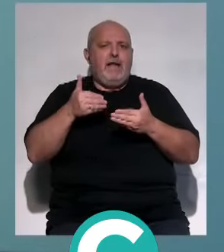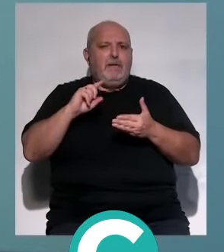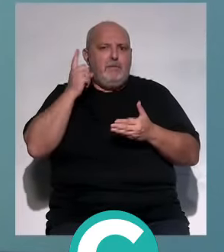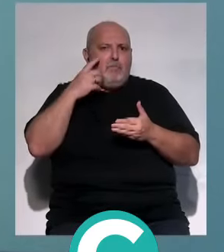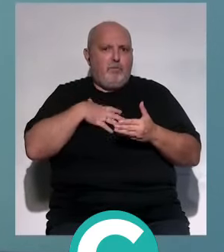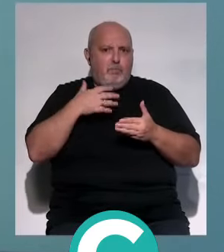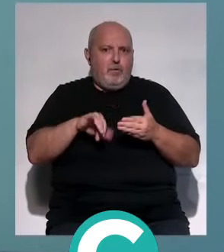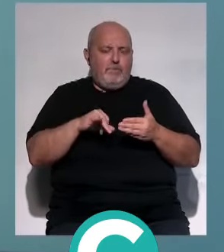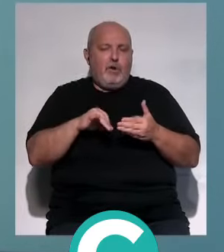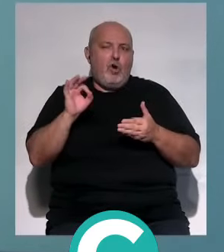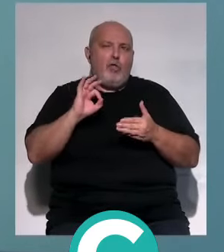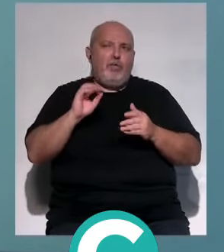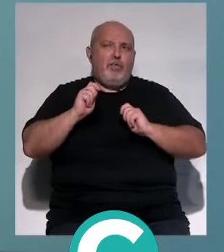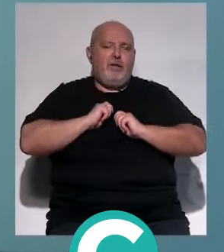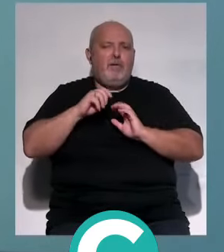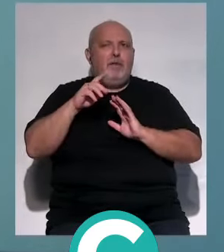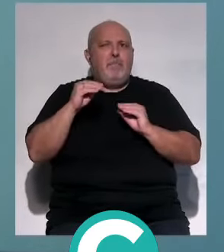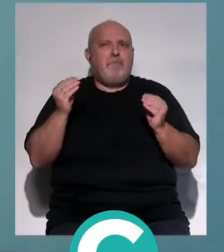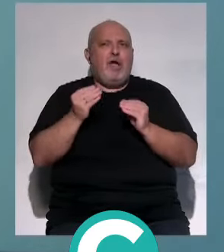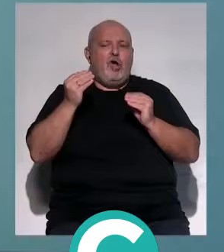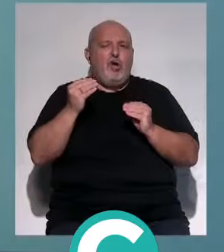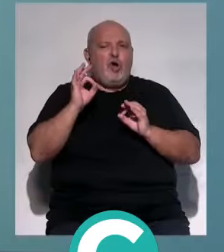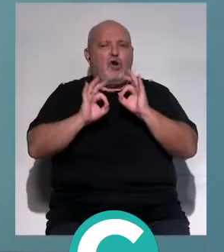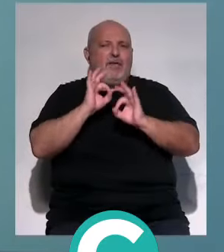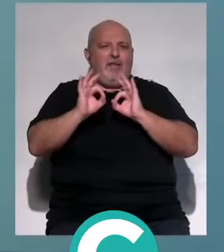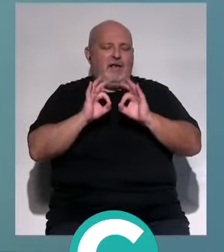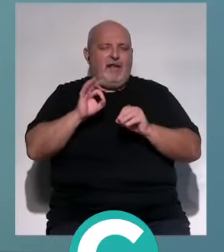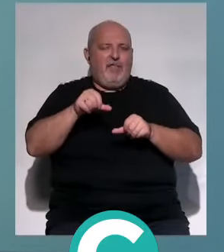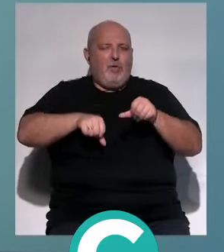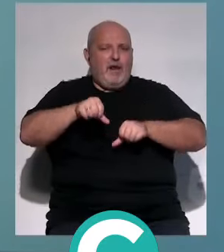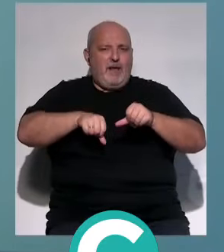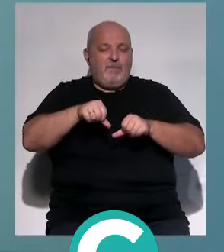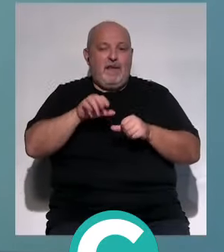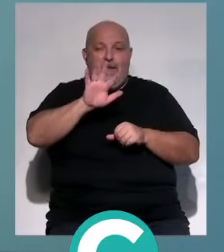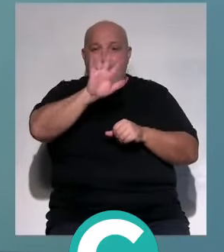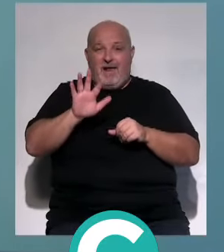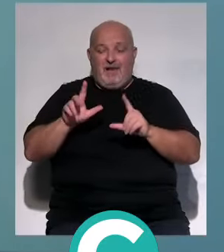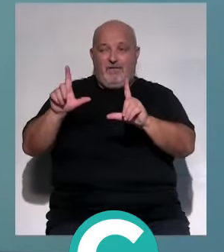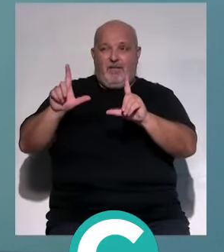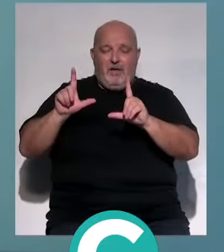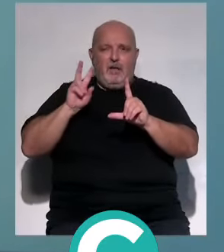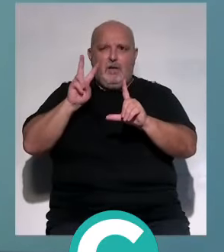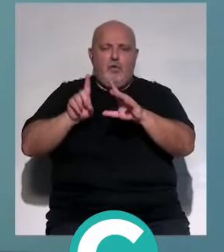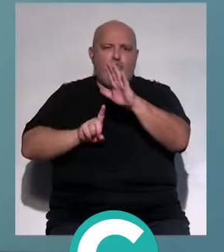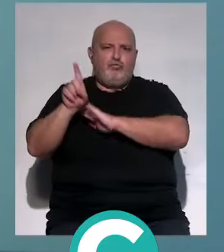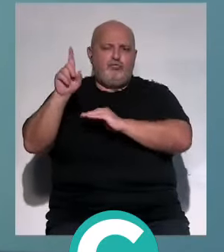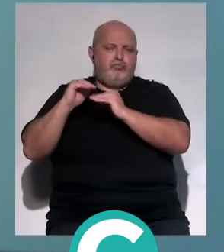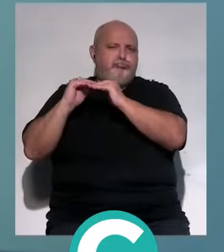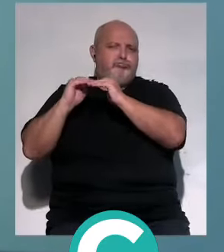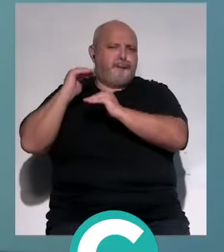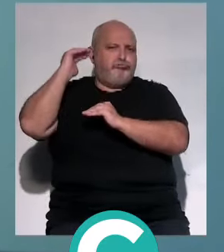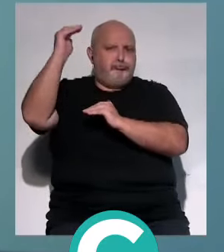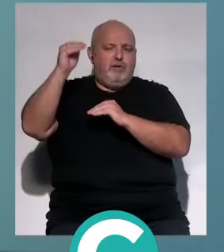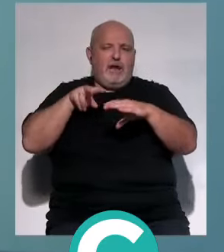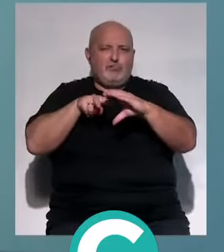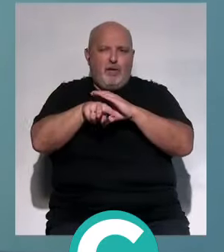nos permite programar mucho mejor la cirugía. Las técnicas de imagen han tenido un desarrollo, la